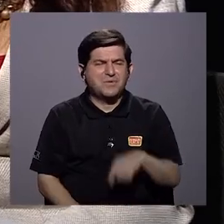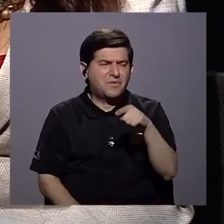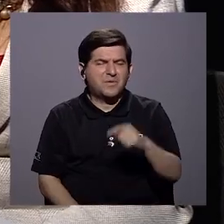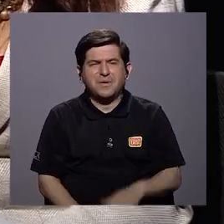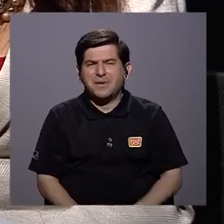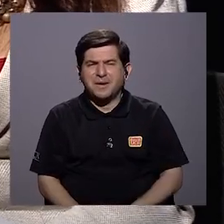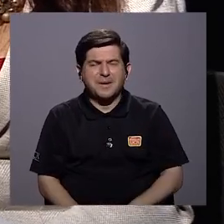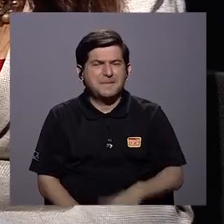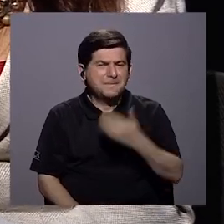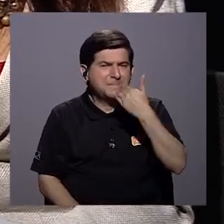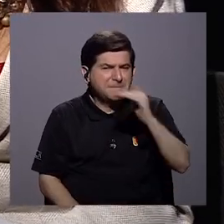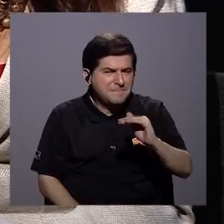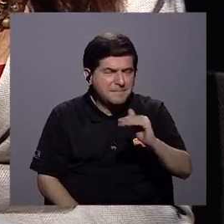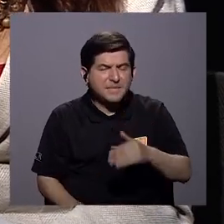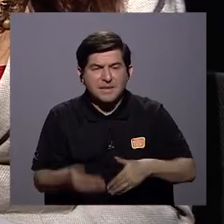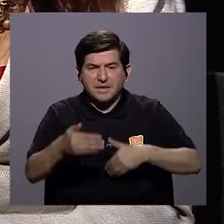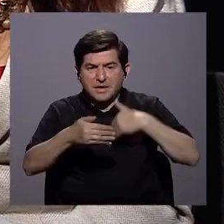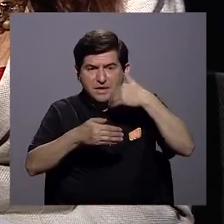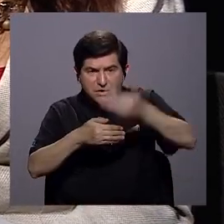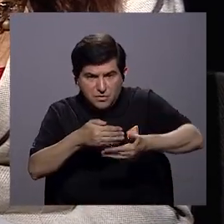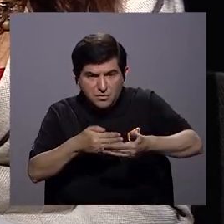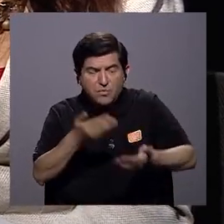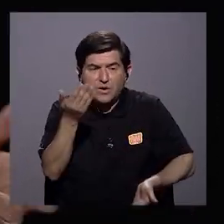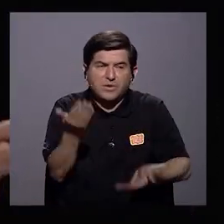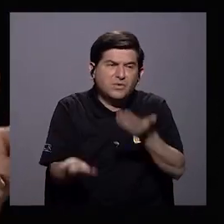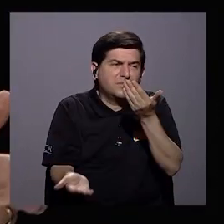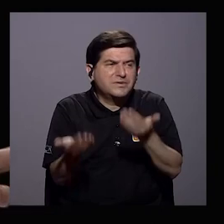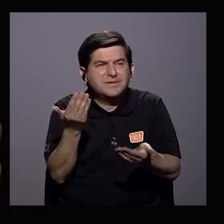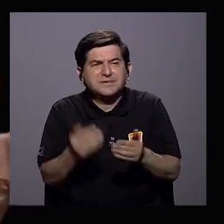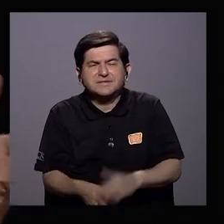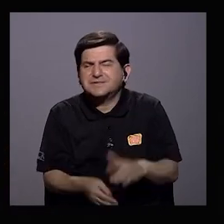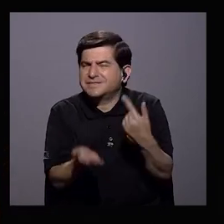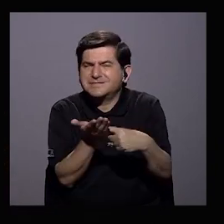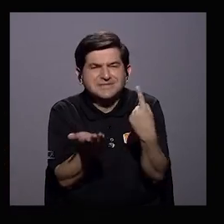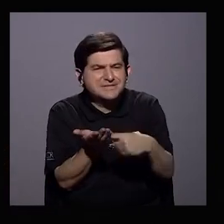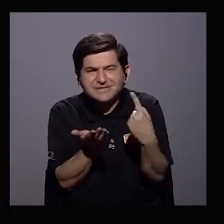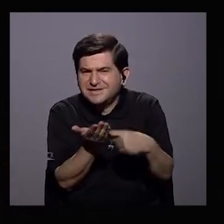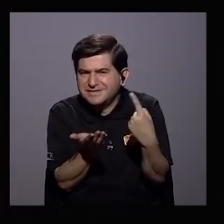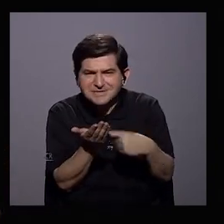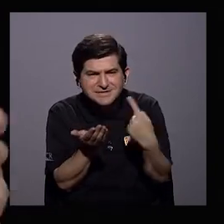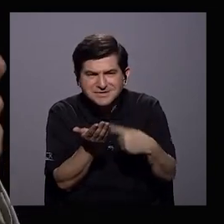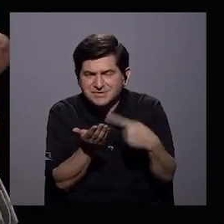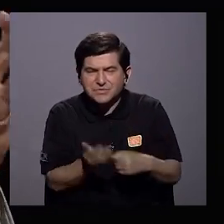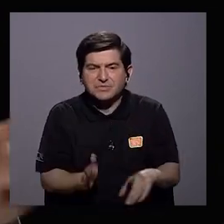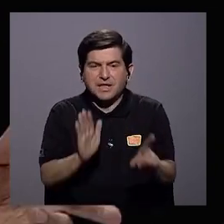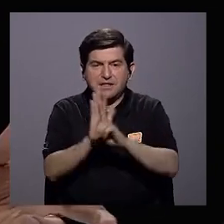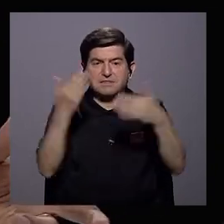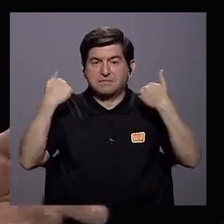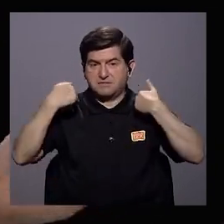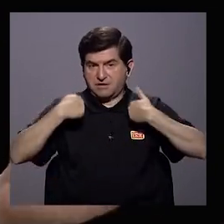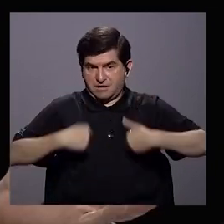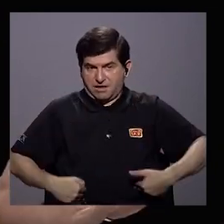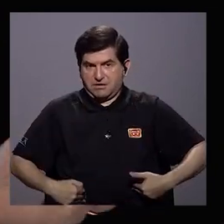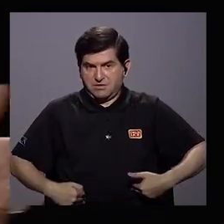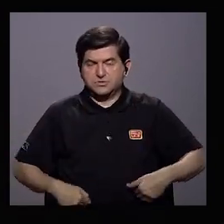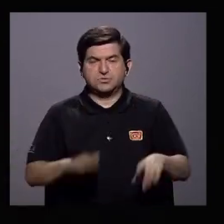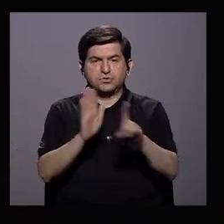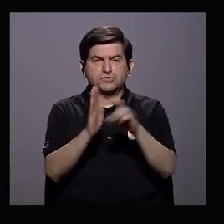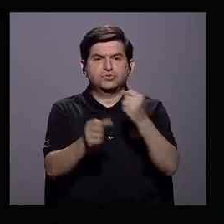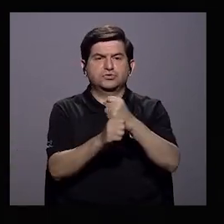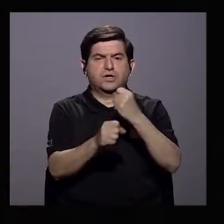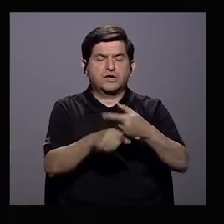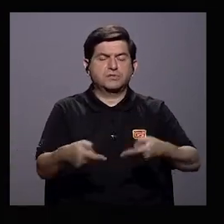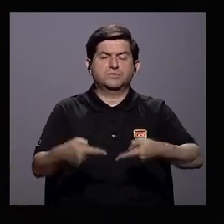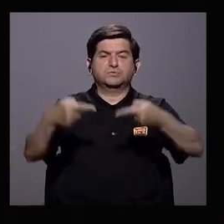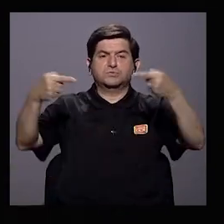sistemáticamente, porque luego se ponen en debate, diría yo más bien, los derechos humanos, esos derechos laborales